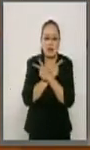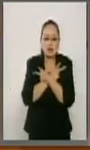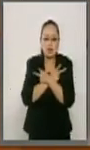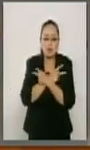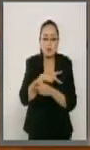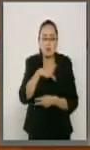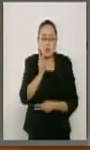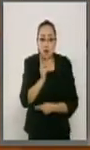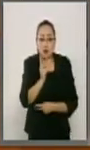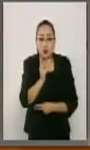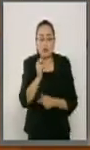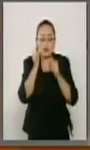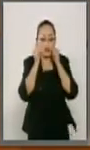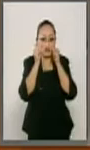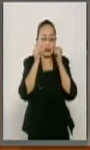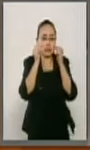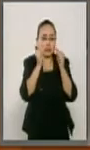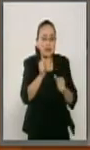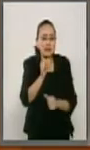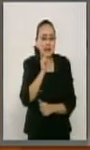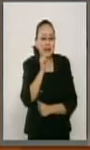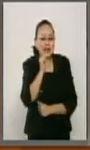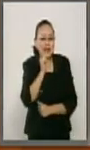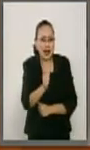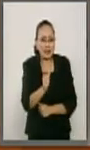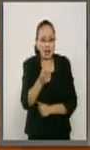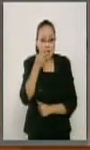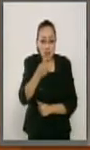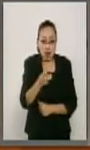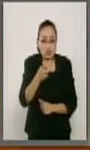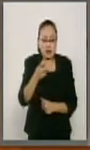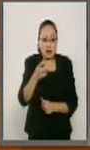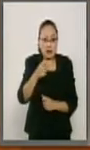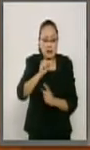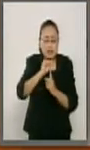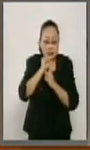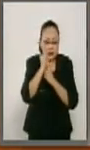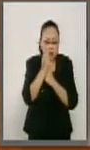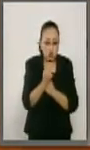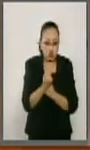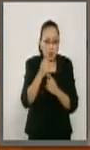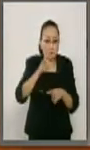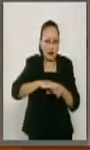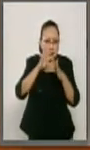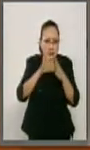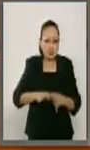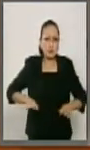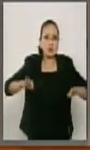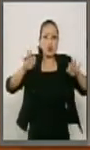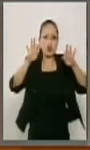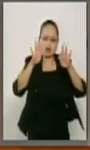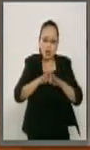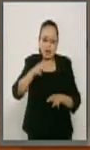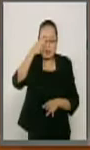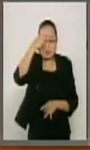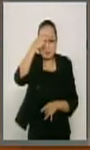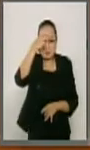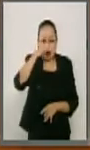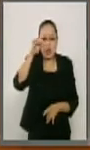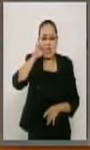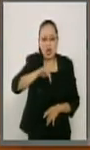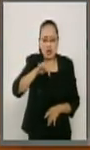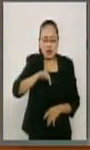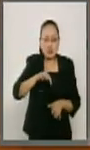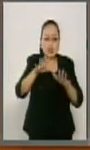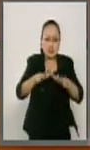poner atención en una de las situaciones más importantes y trascendentes que se toman en el